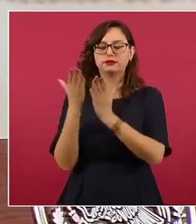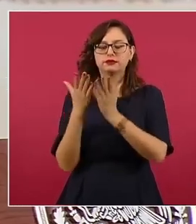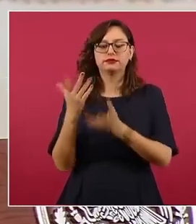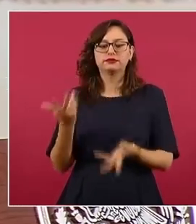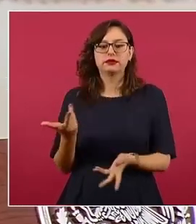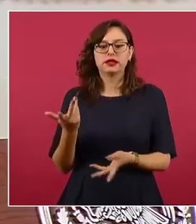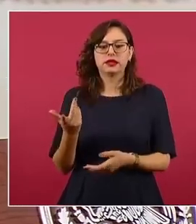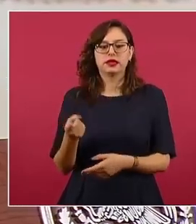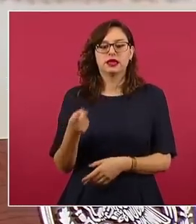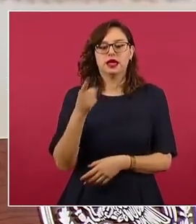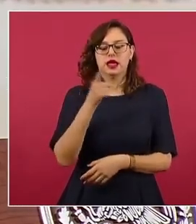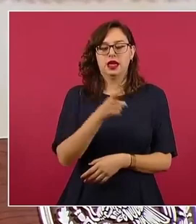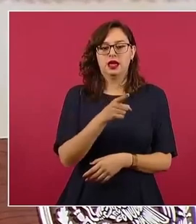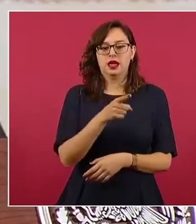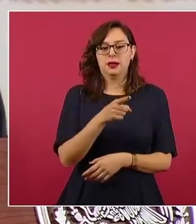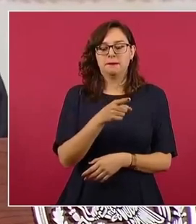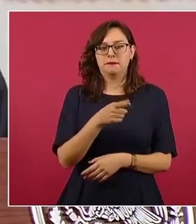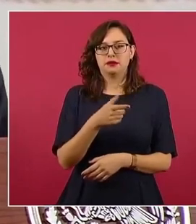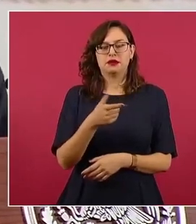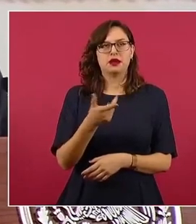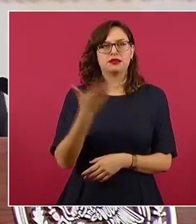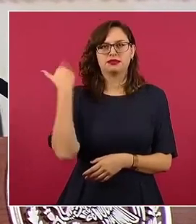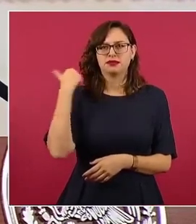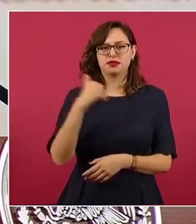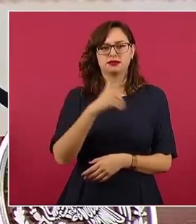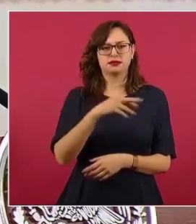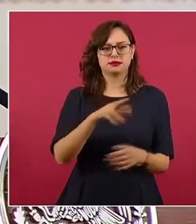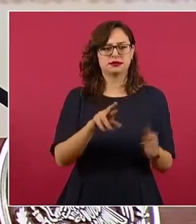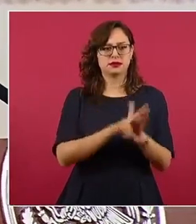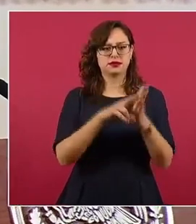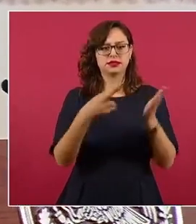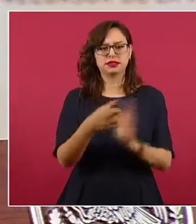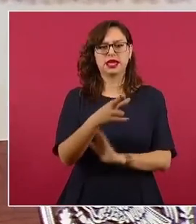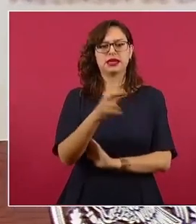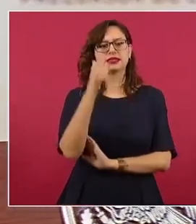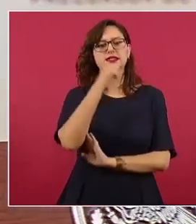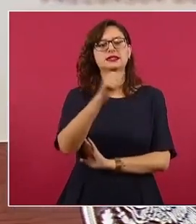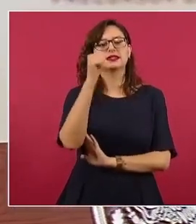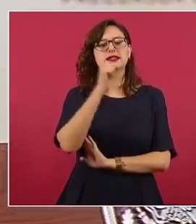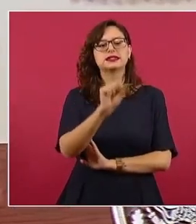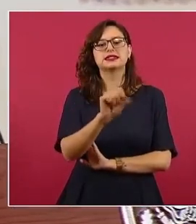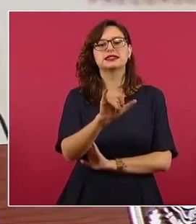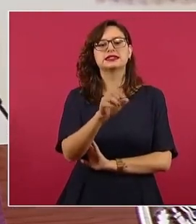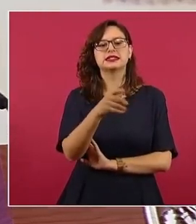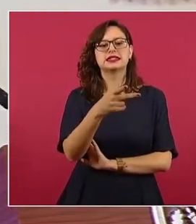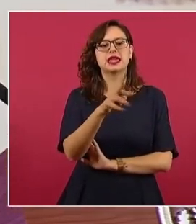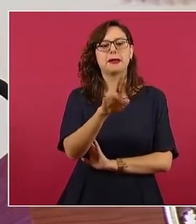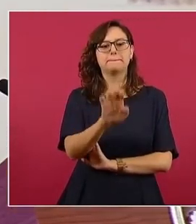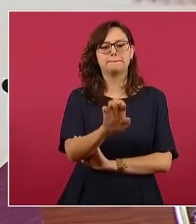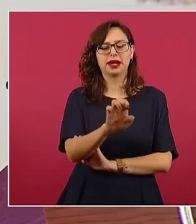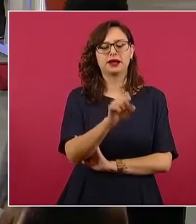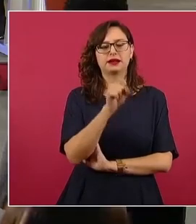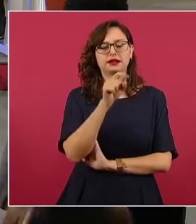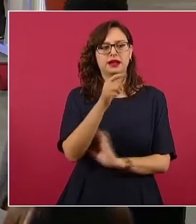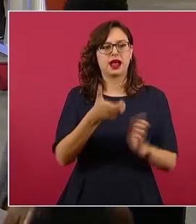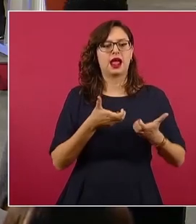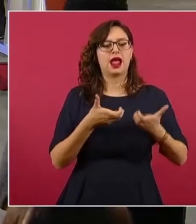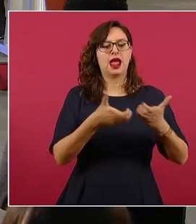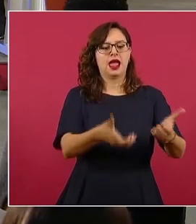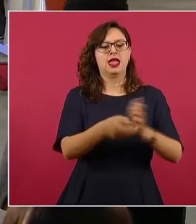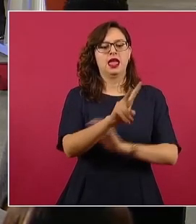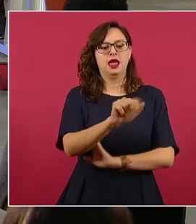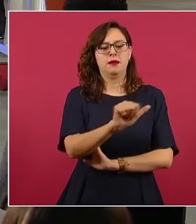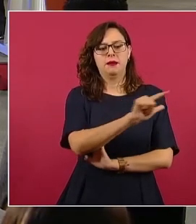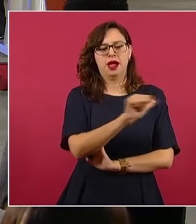esté, pero estaba en la calle de Vallarta. ¿Sigue ahí? Sí. Y pasé con un amigo, un finado,